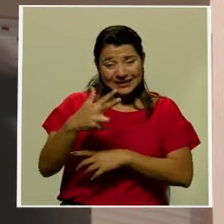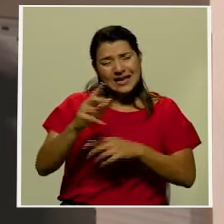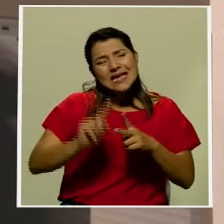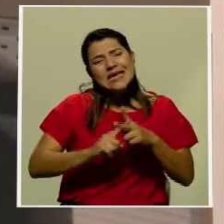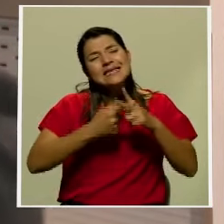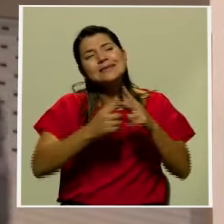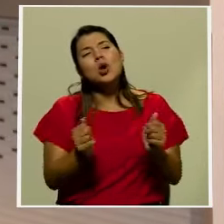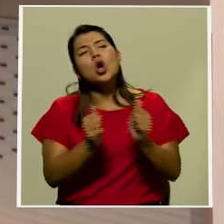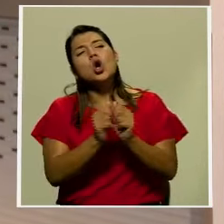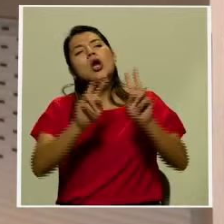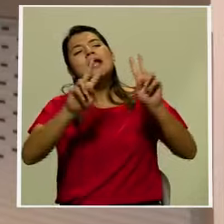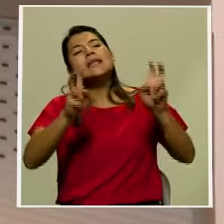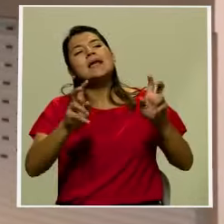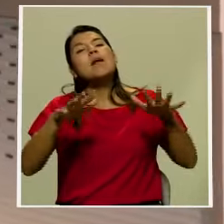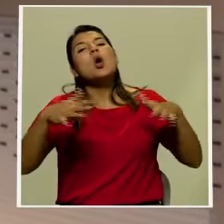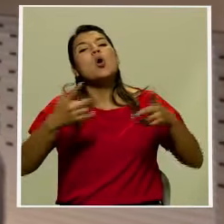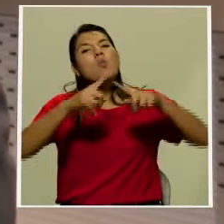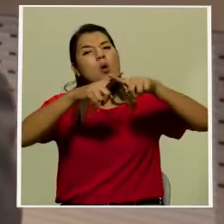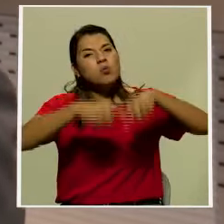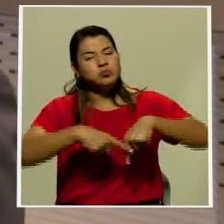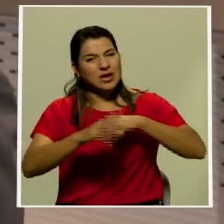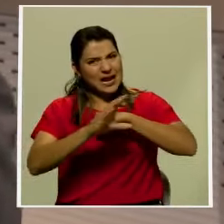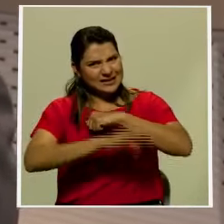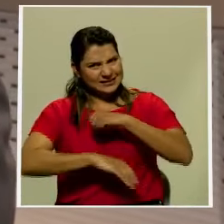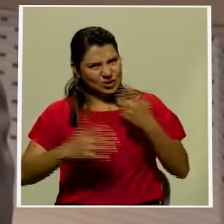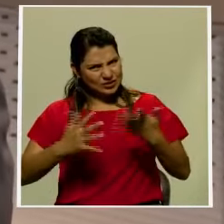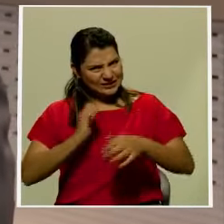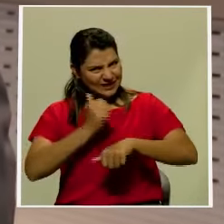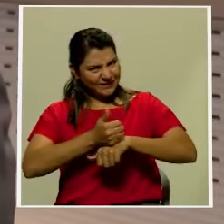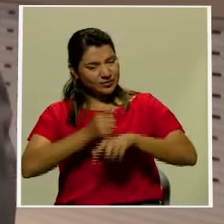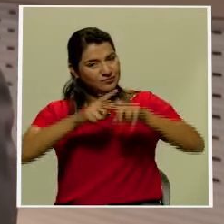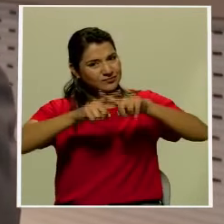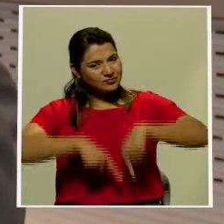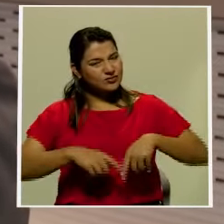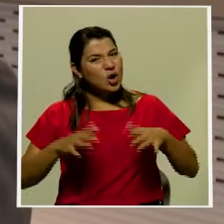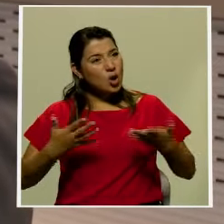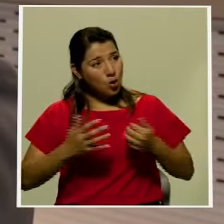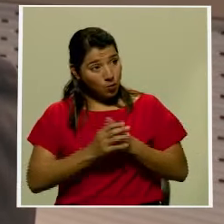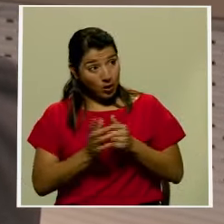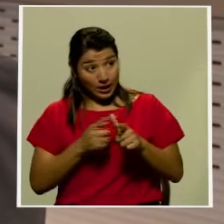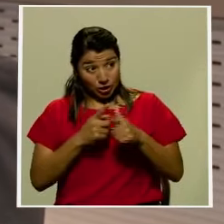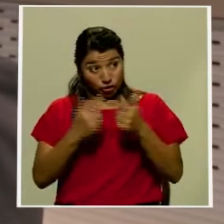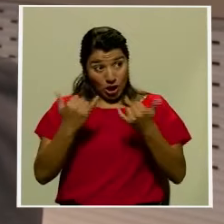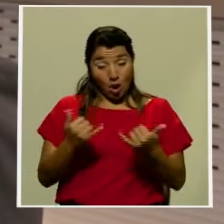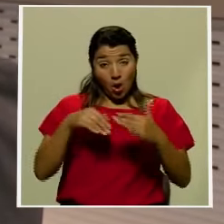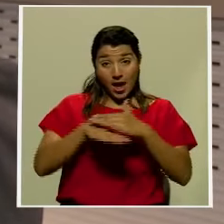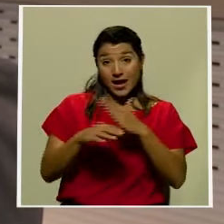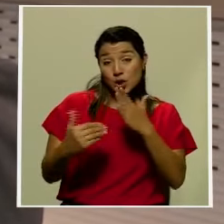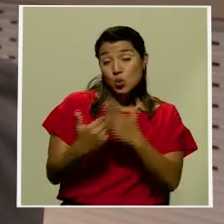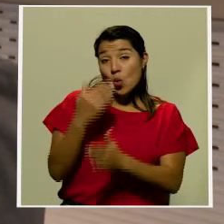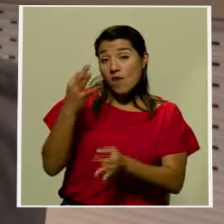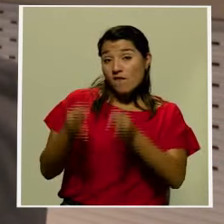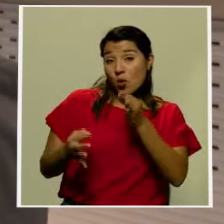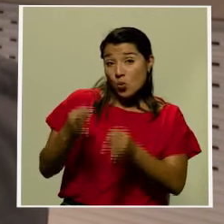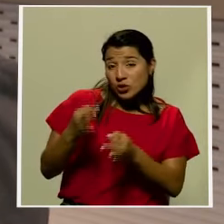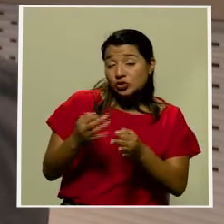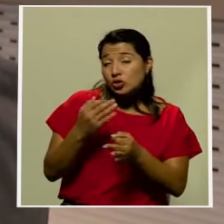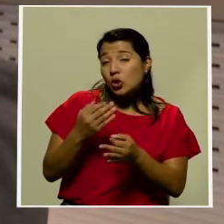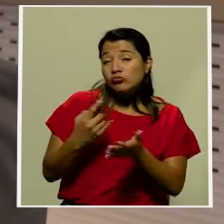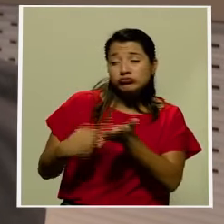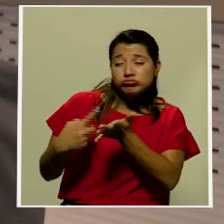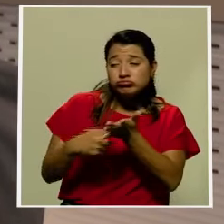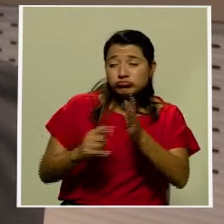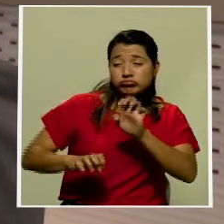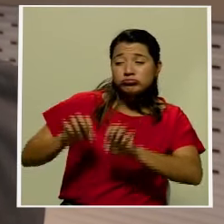sentencia ¿cómo se explica esto? porque sería en este nuevo juicio valorar específicamente cuál sentencia se estaría imponiendo porque la